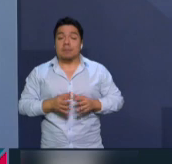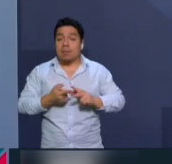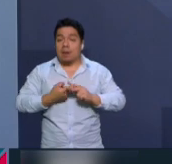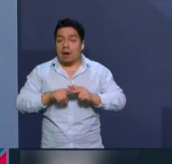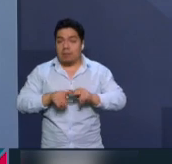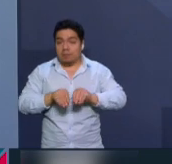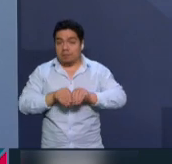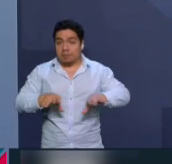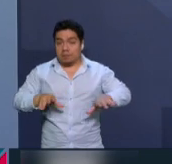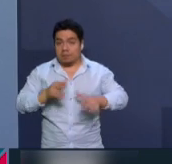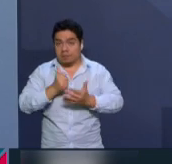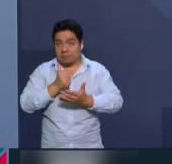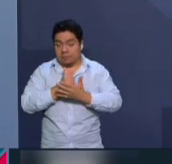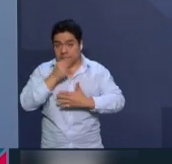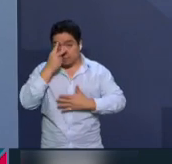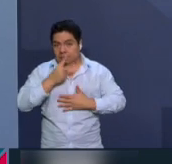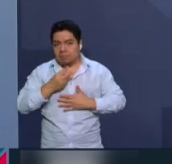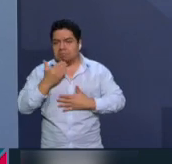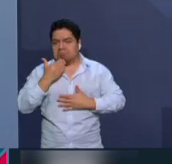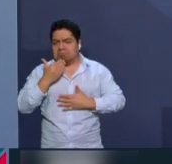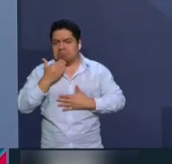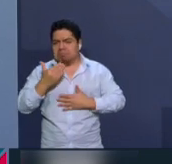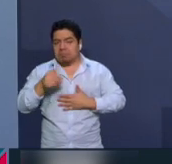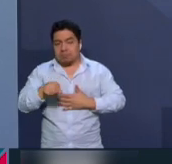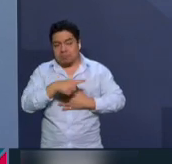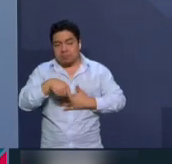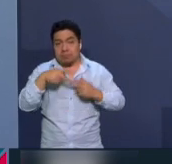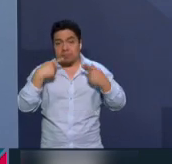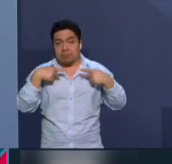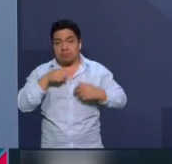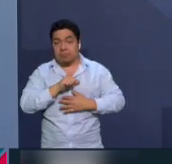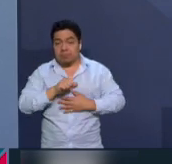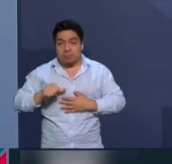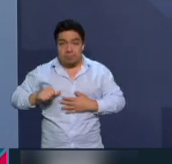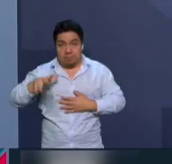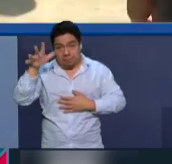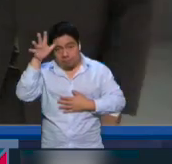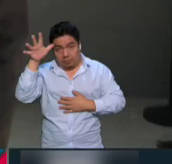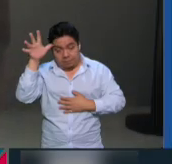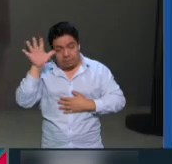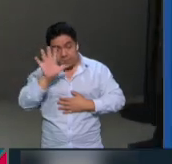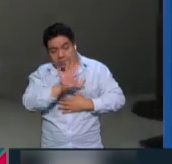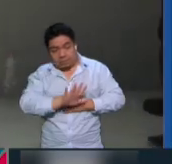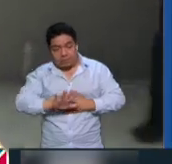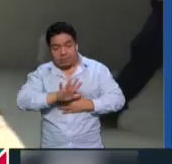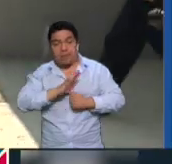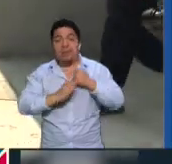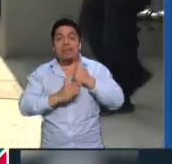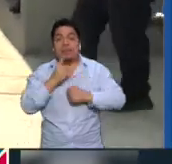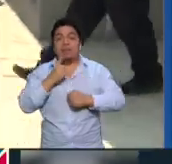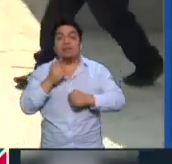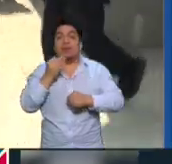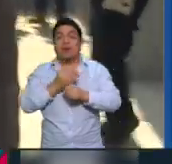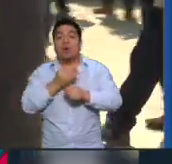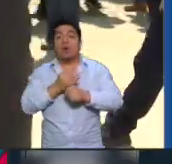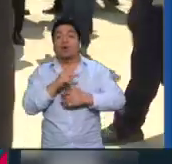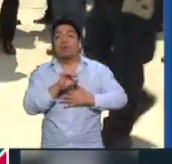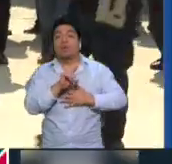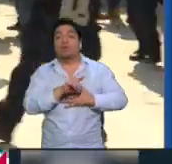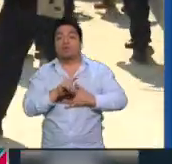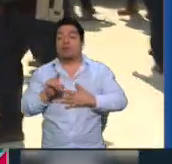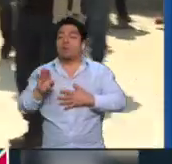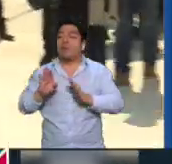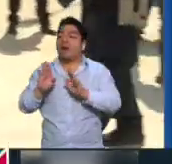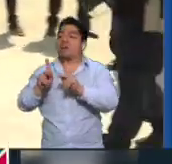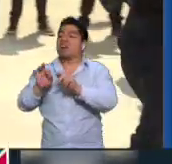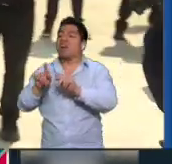Iniciamos con información de nuestra ciudad y hay buenas noticias para los habitantes de la Alcaldía Cuauhtémoc, porque hoy se puso en marcha el Pozo Barranca del Muerto, en